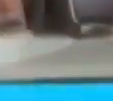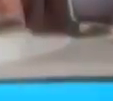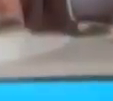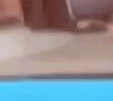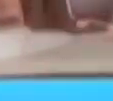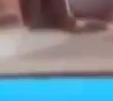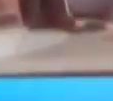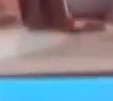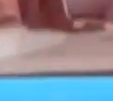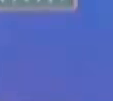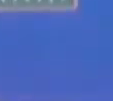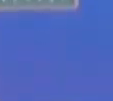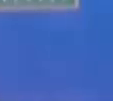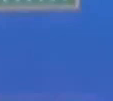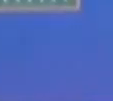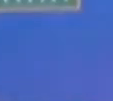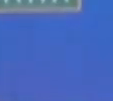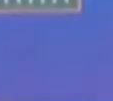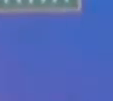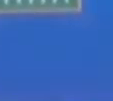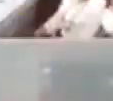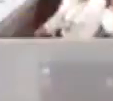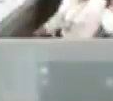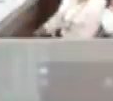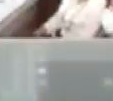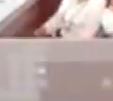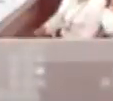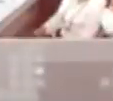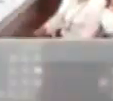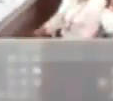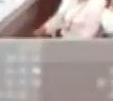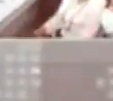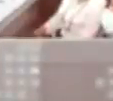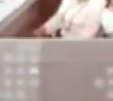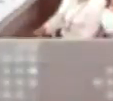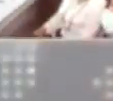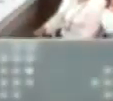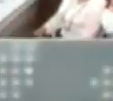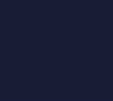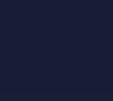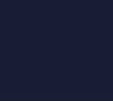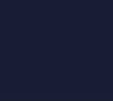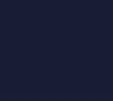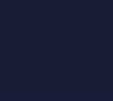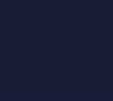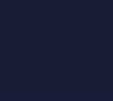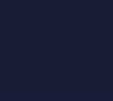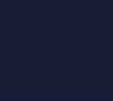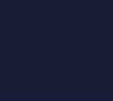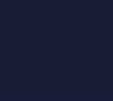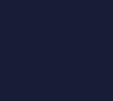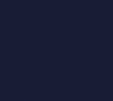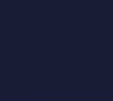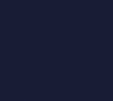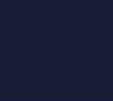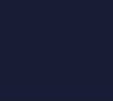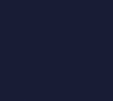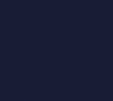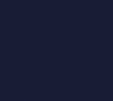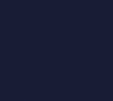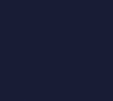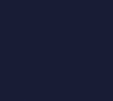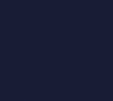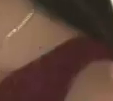Como parte de las acciones tomadas, el presidente Nicolás Maduro Moros, ante la pandemia causada por la COVID-19, se creó el plan